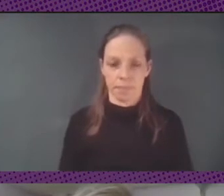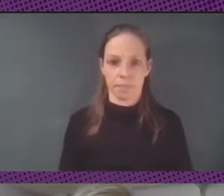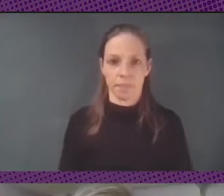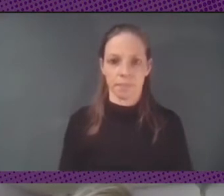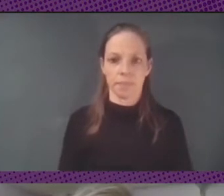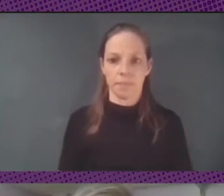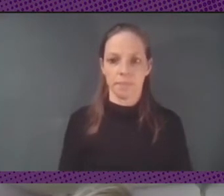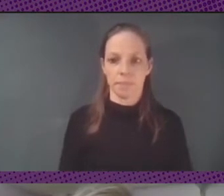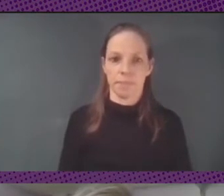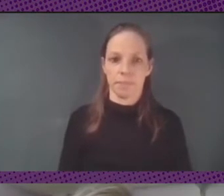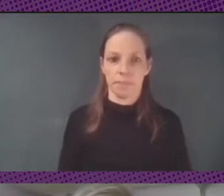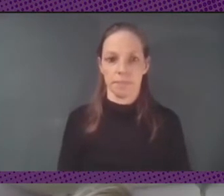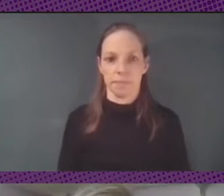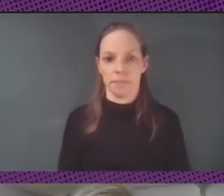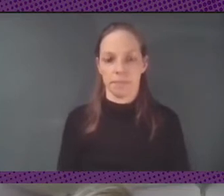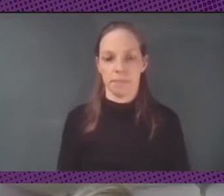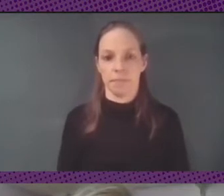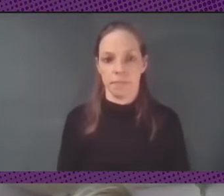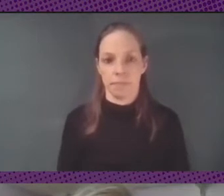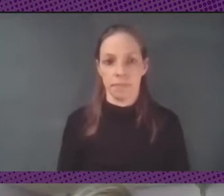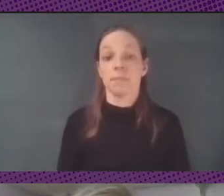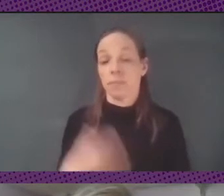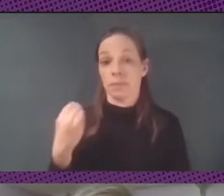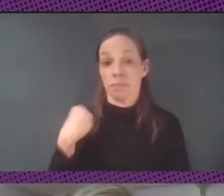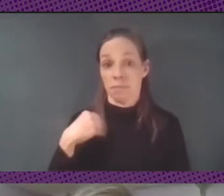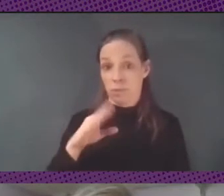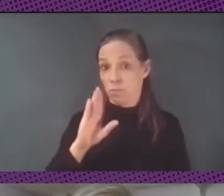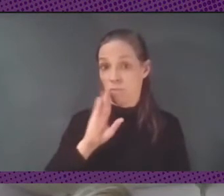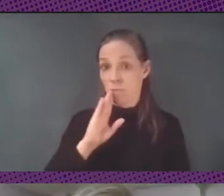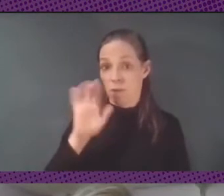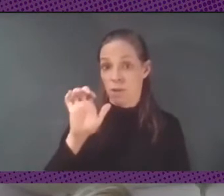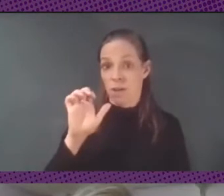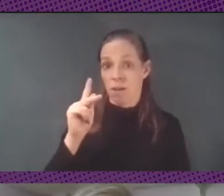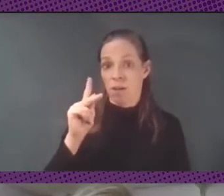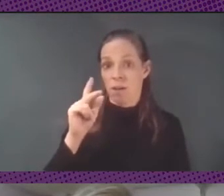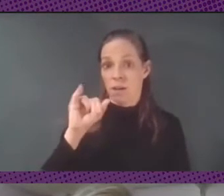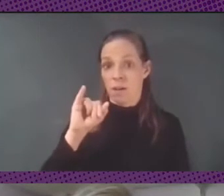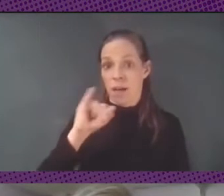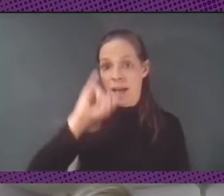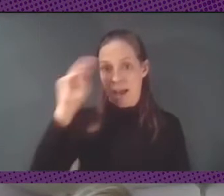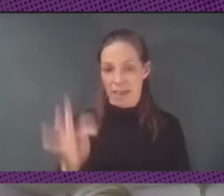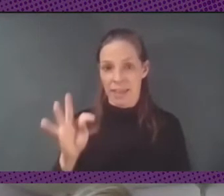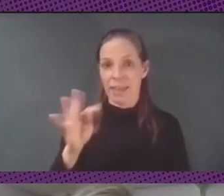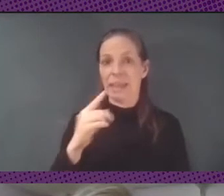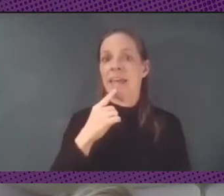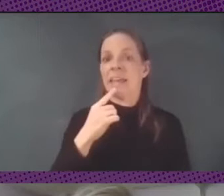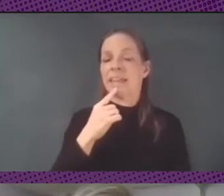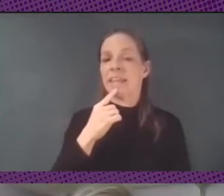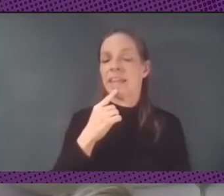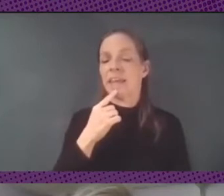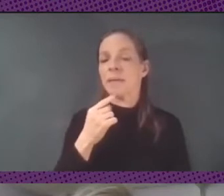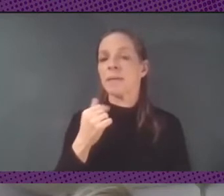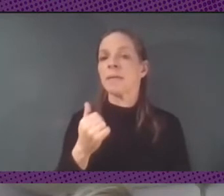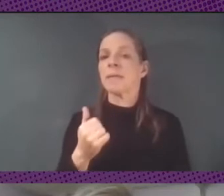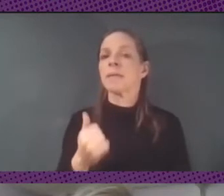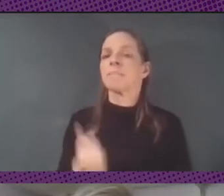este puente entre lo que vos comentás que supongo que refiere más a la estructura de la